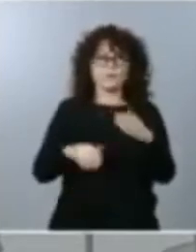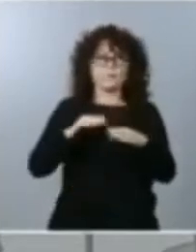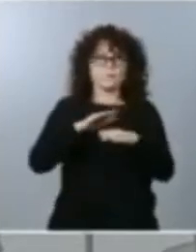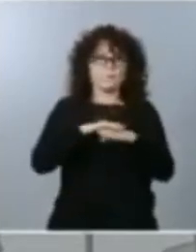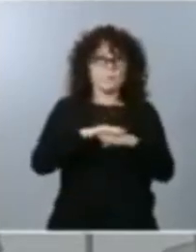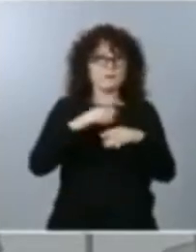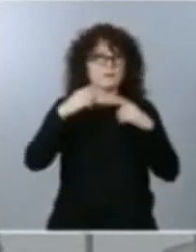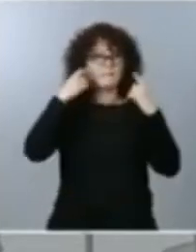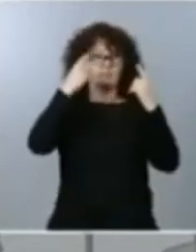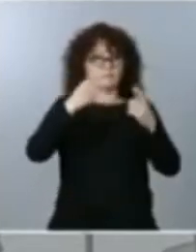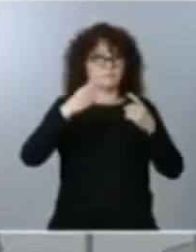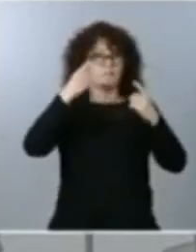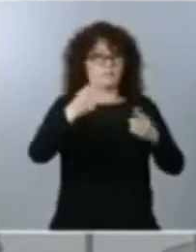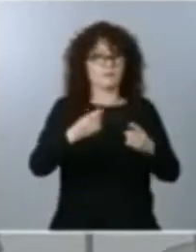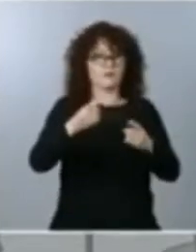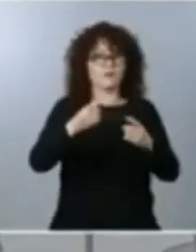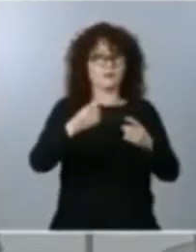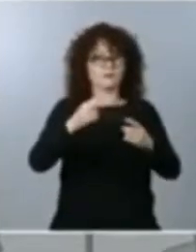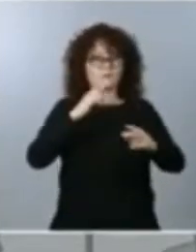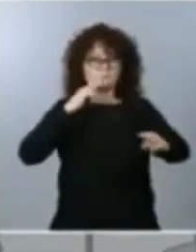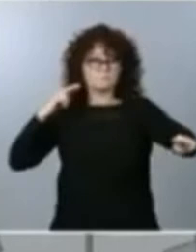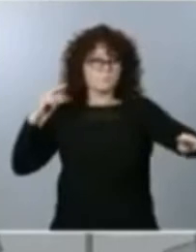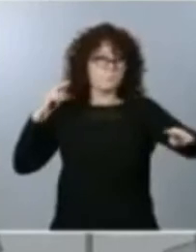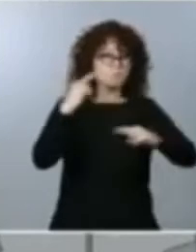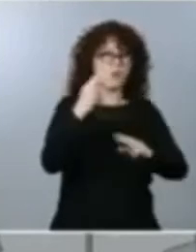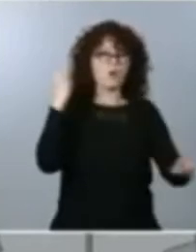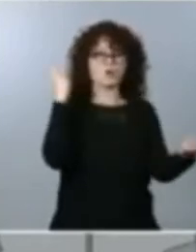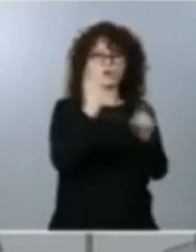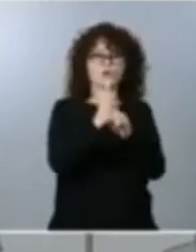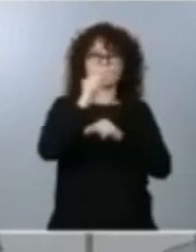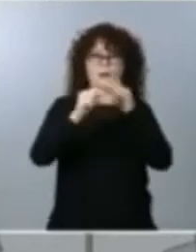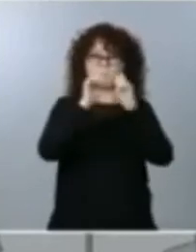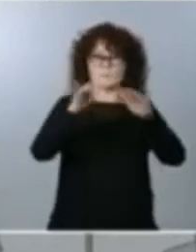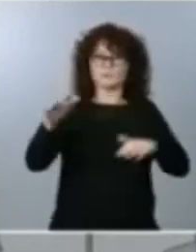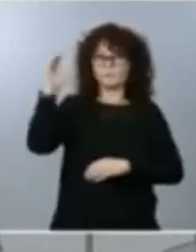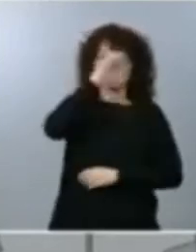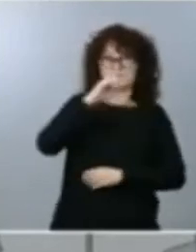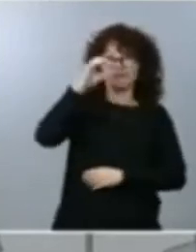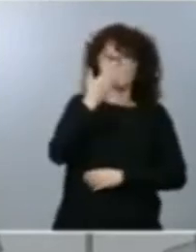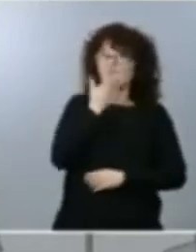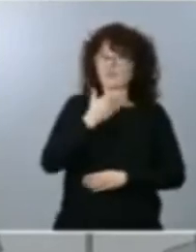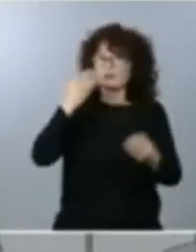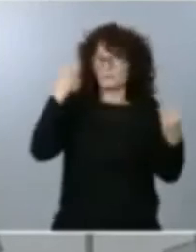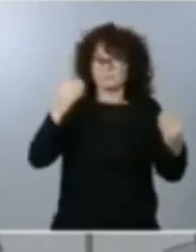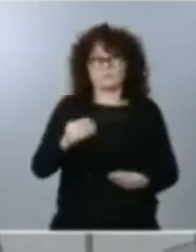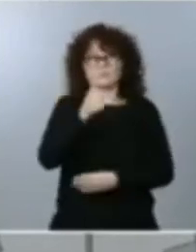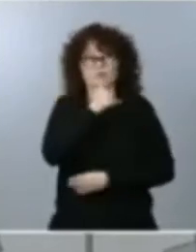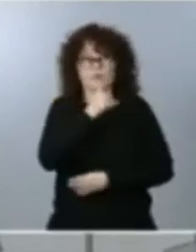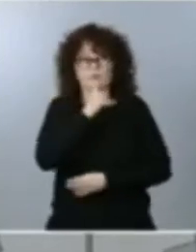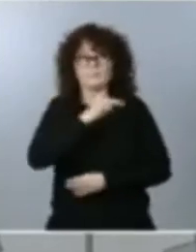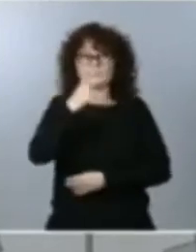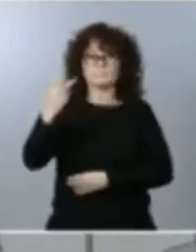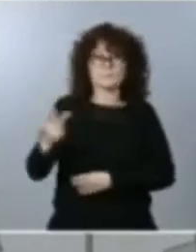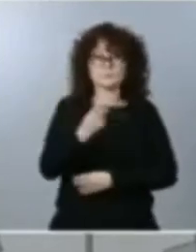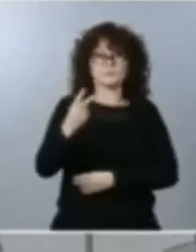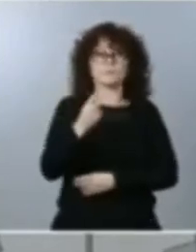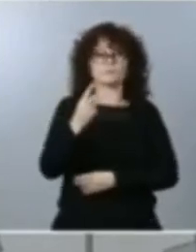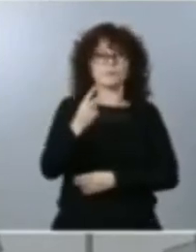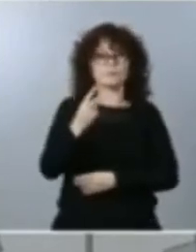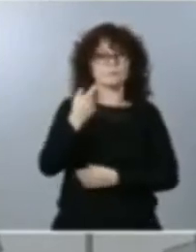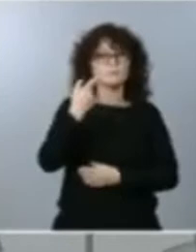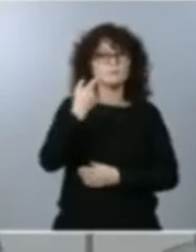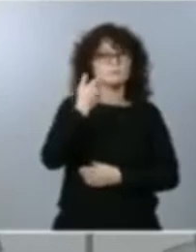respuestas ante un virus que la ciencia aún desconoce en su plenitud en segundo lugar junto con este reconocimiento el respeto a las